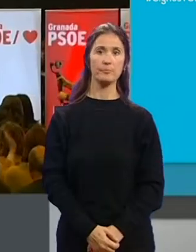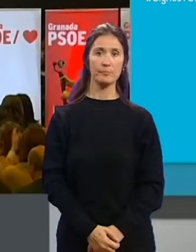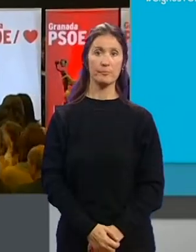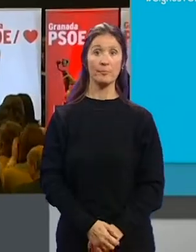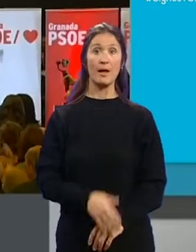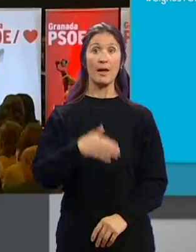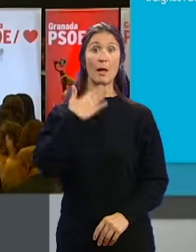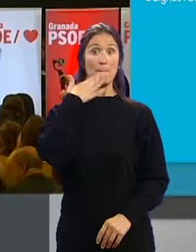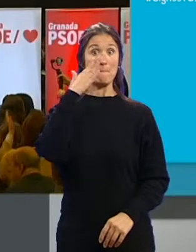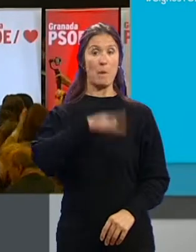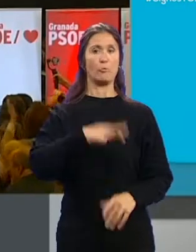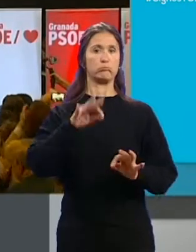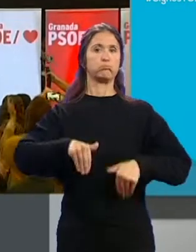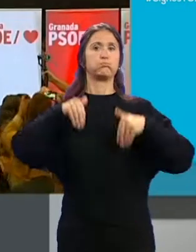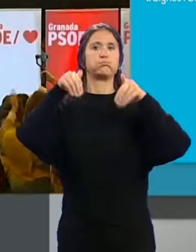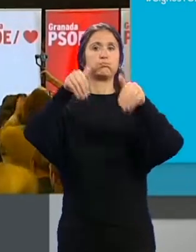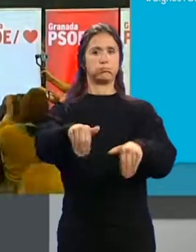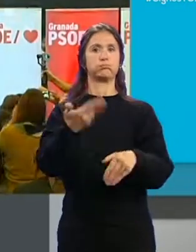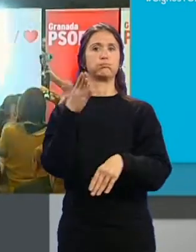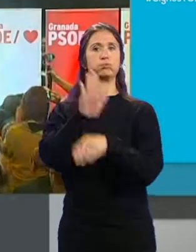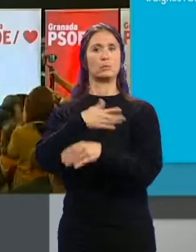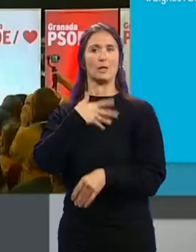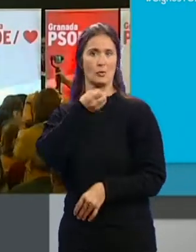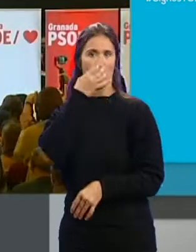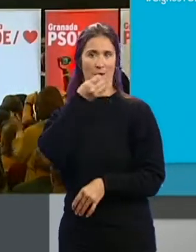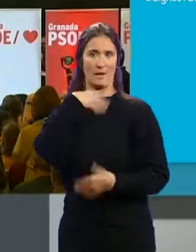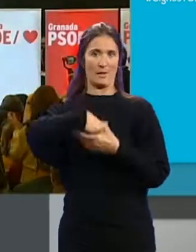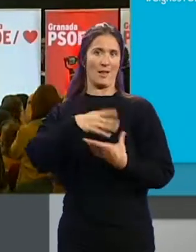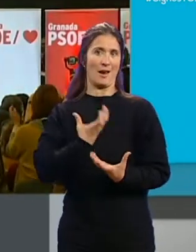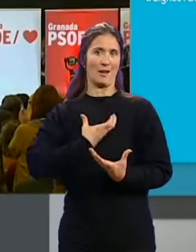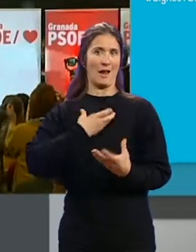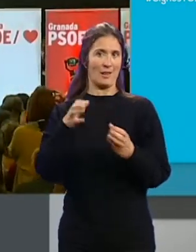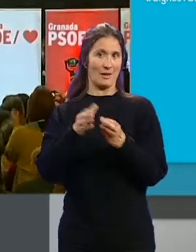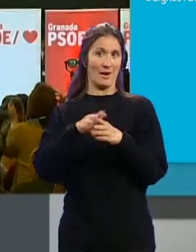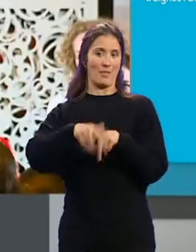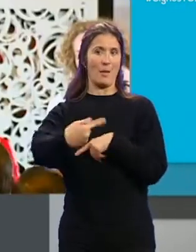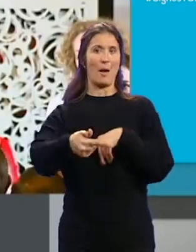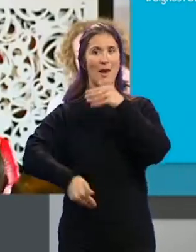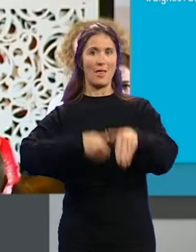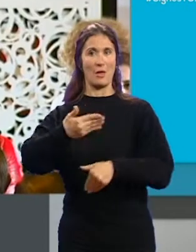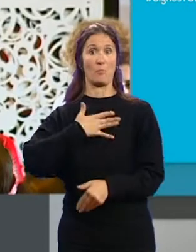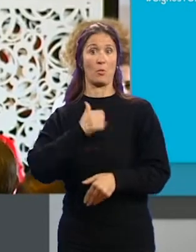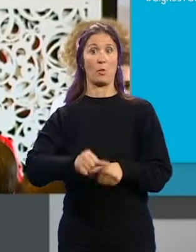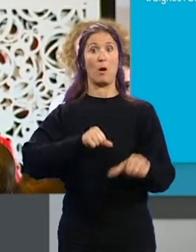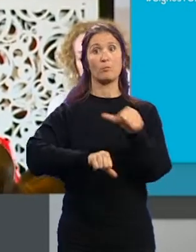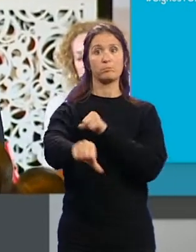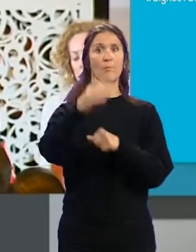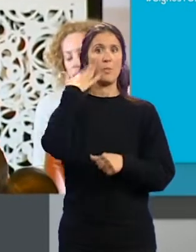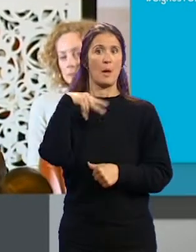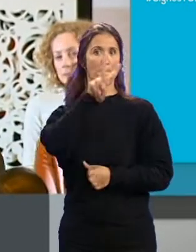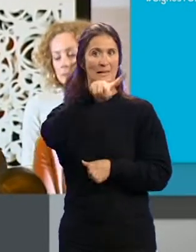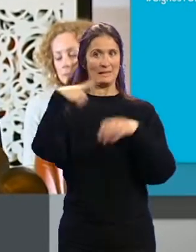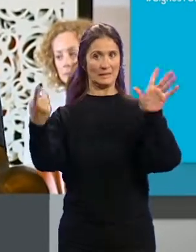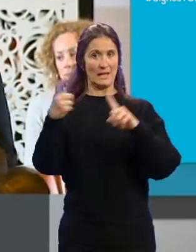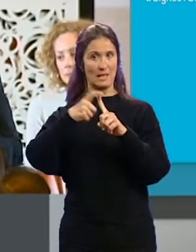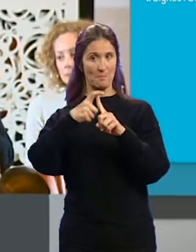Francisco Cuenca será el candidato del Partido Socialista... ...a la Alcaldía de Granada para las elecciones municipales... ...que se celebrarán el próximo 26